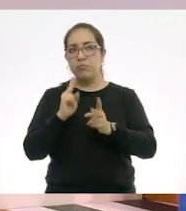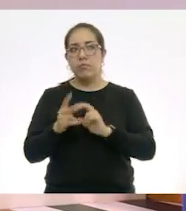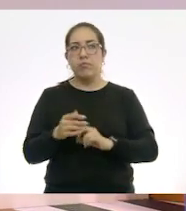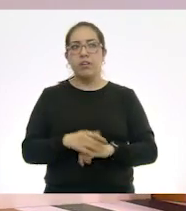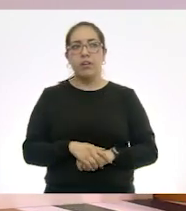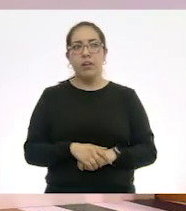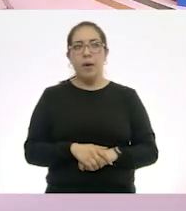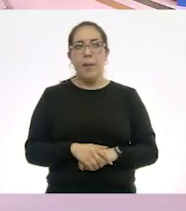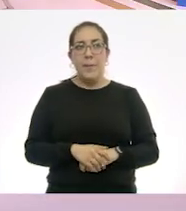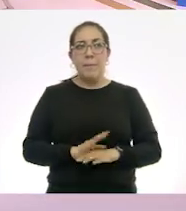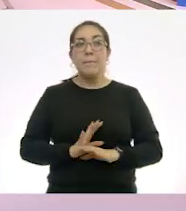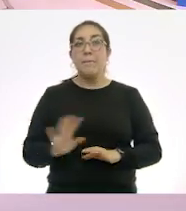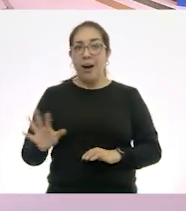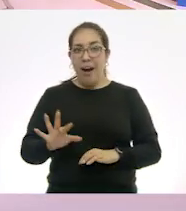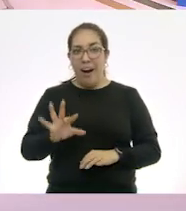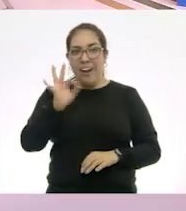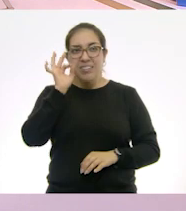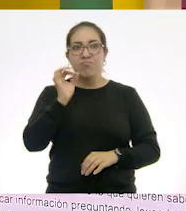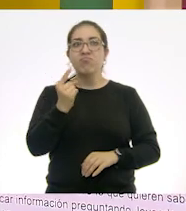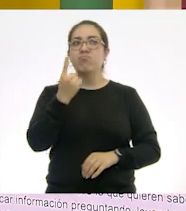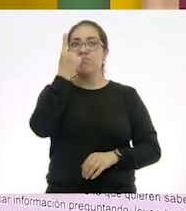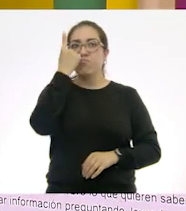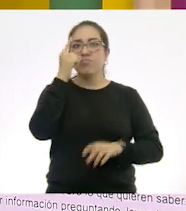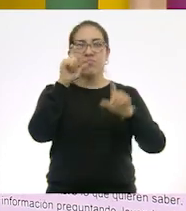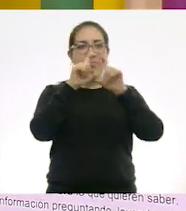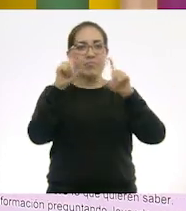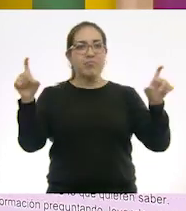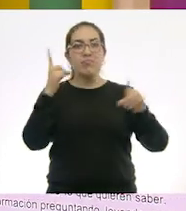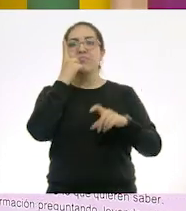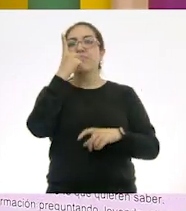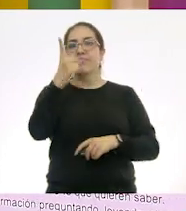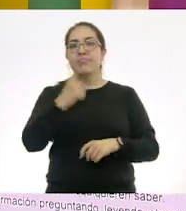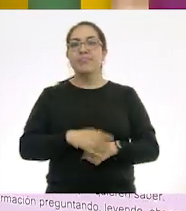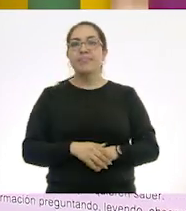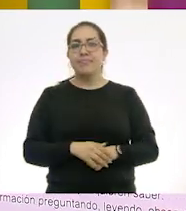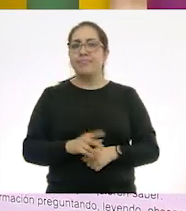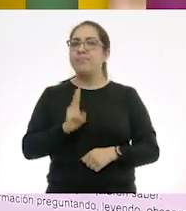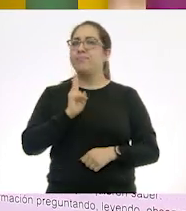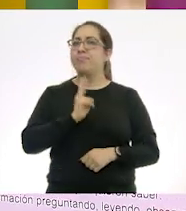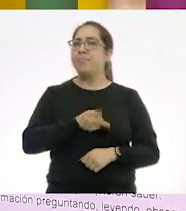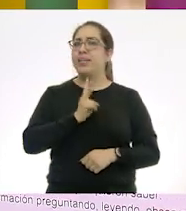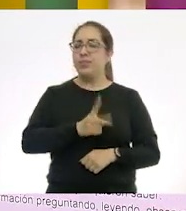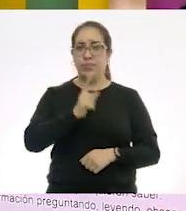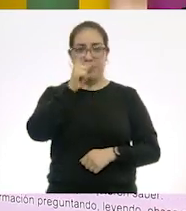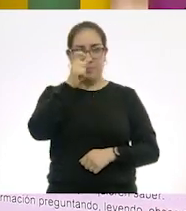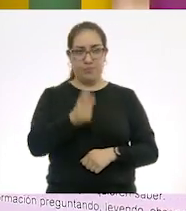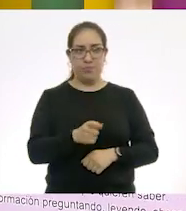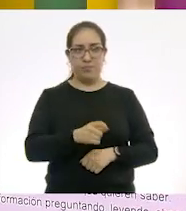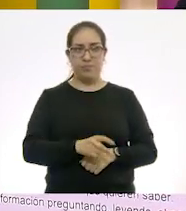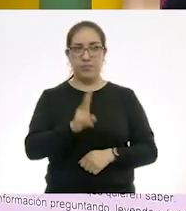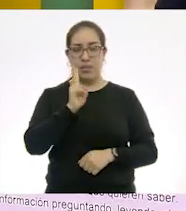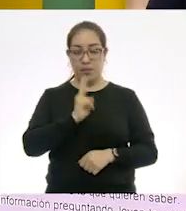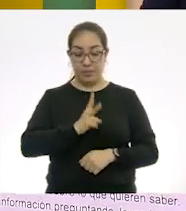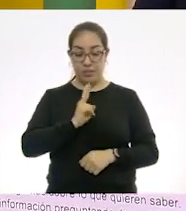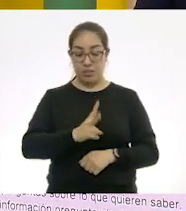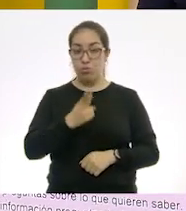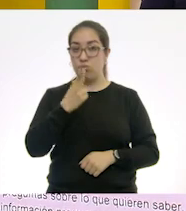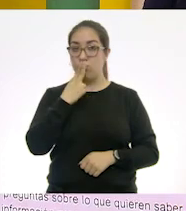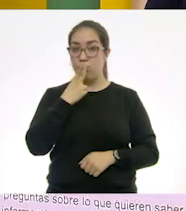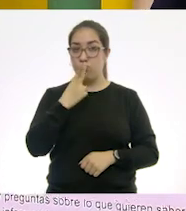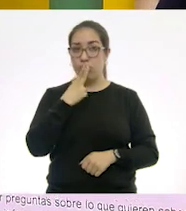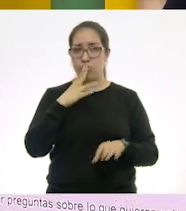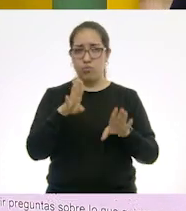encontraste Ya encontré una definición. A ver, miren, aquí dice, ¿qué es un virus? Los virus son microorganismos muy